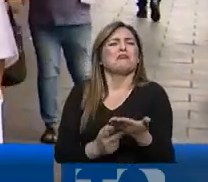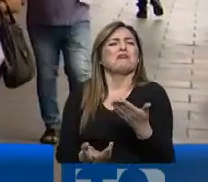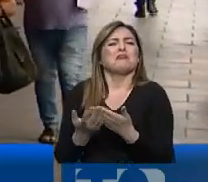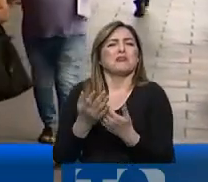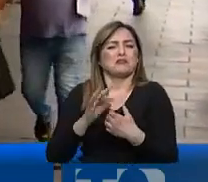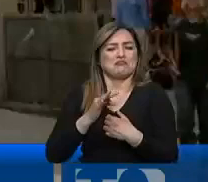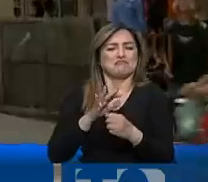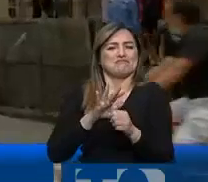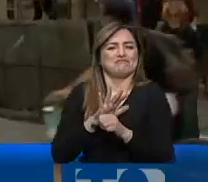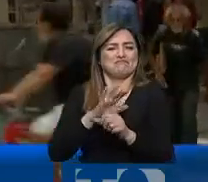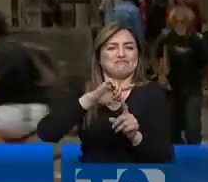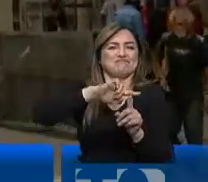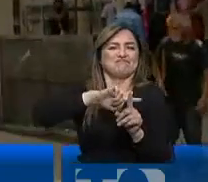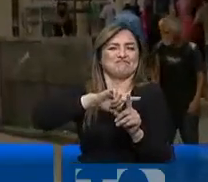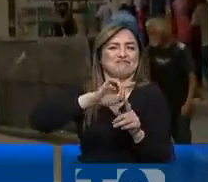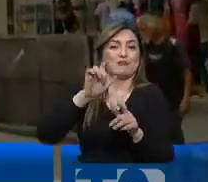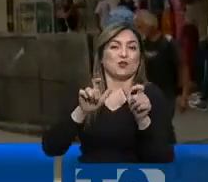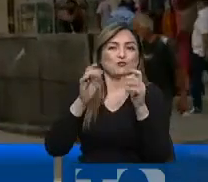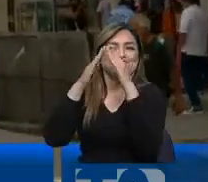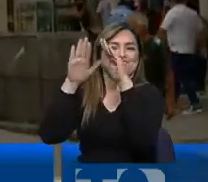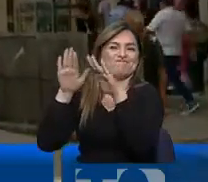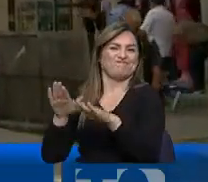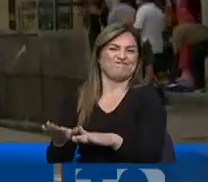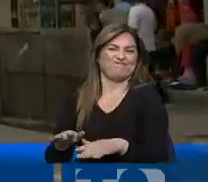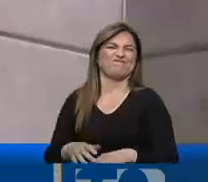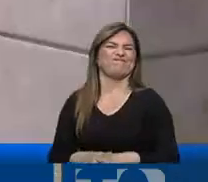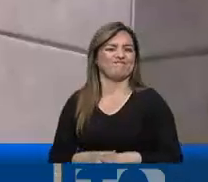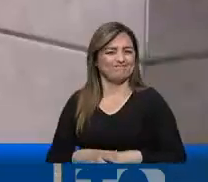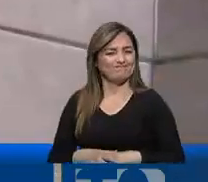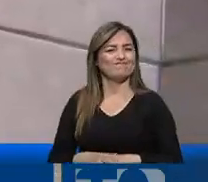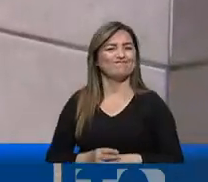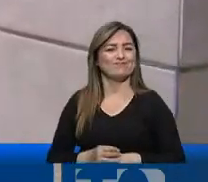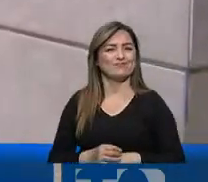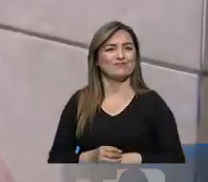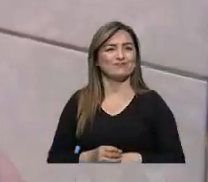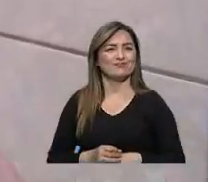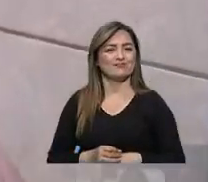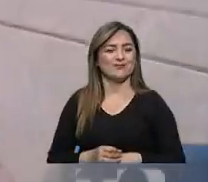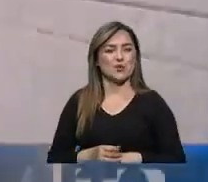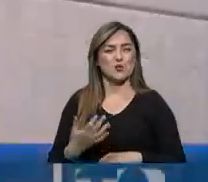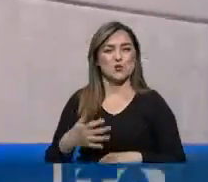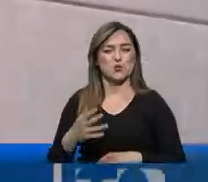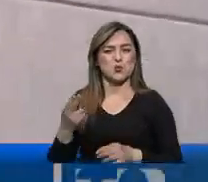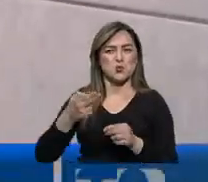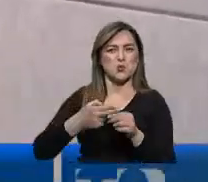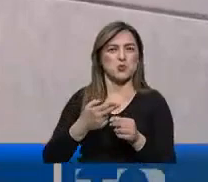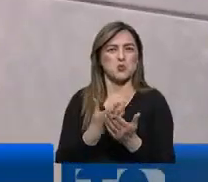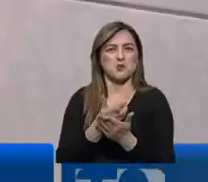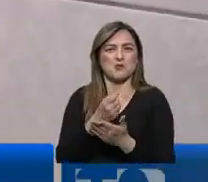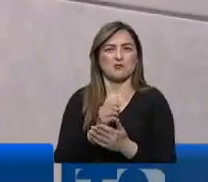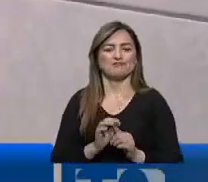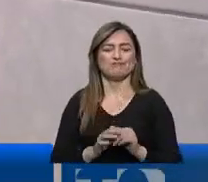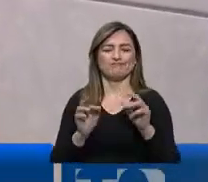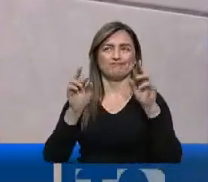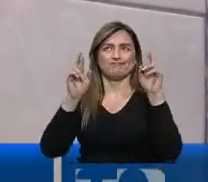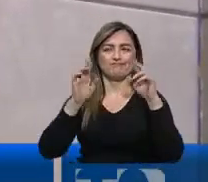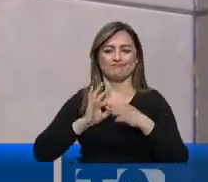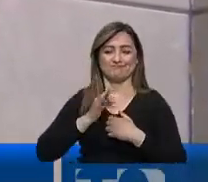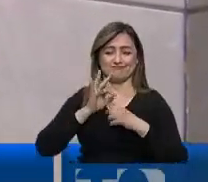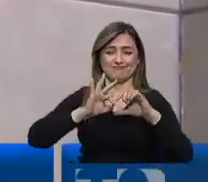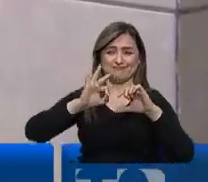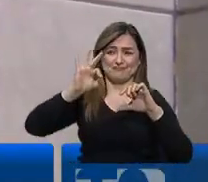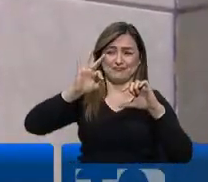considerable de contagios de COVID-19 en estos últimos días. No, sí está un poco vacío. Esperamos que baje el pico de